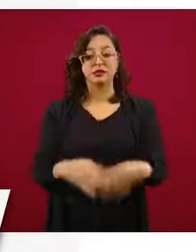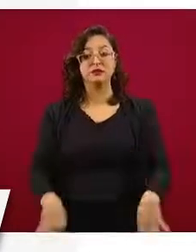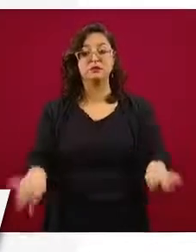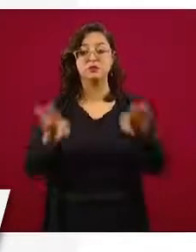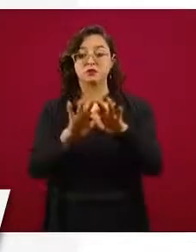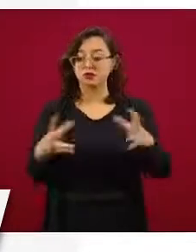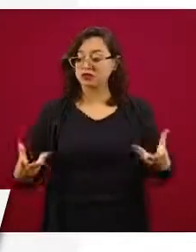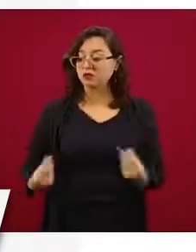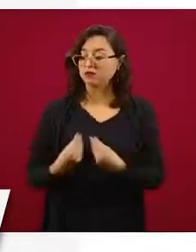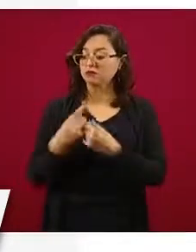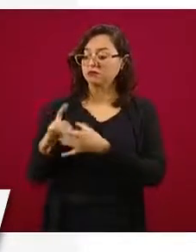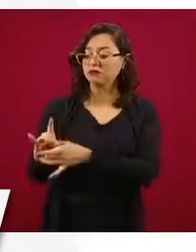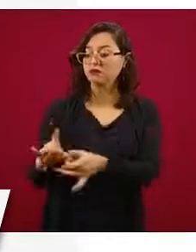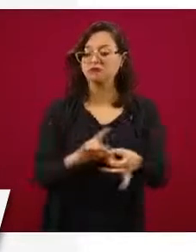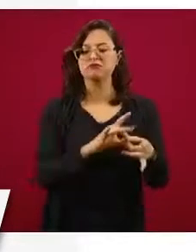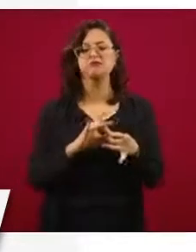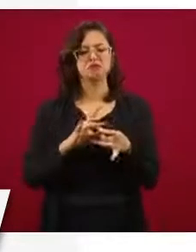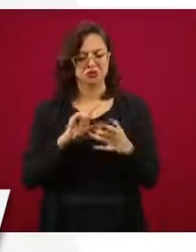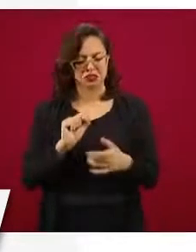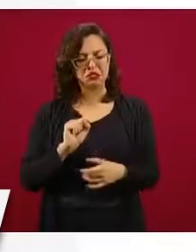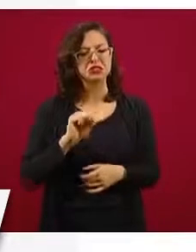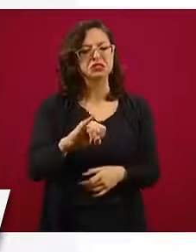disposición a la colaboración.